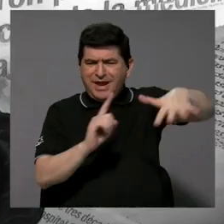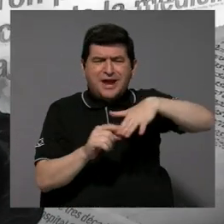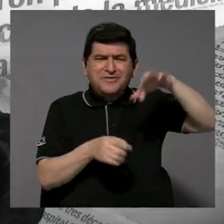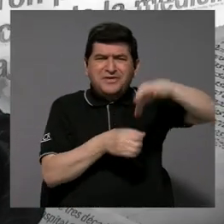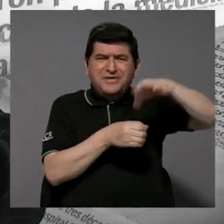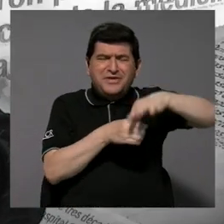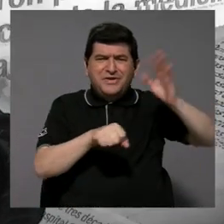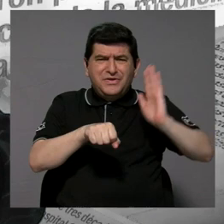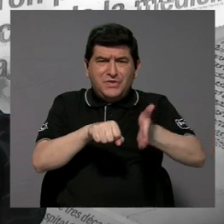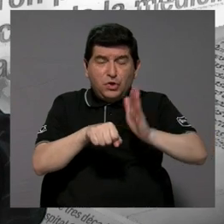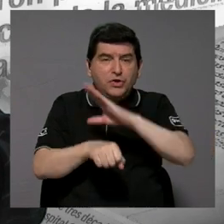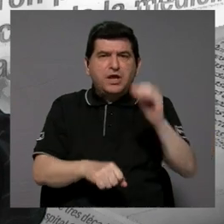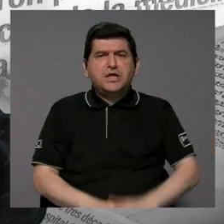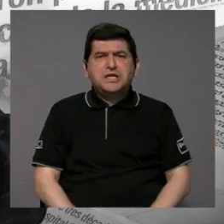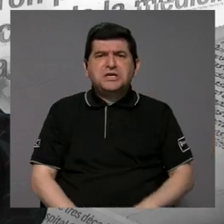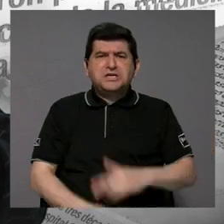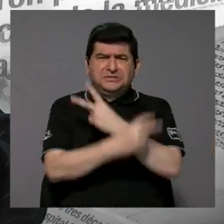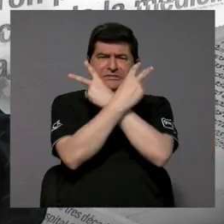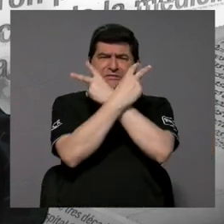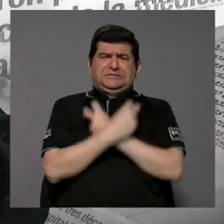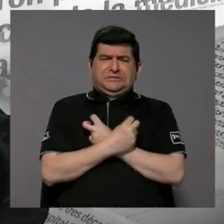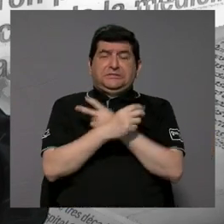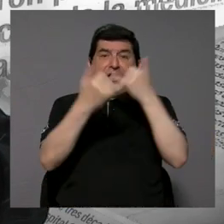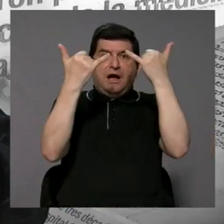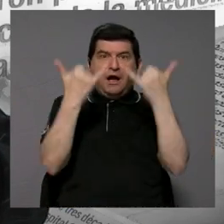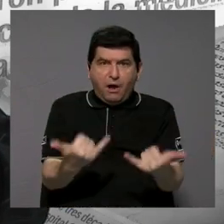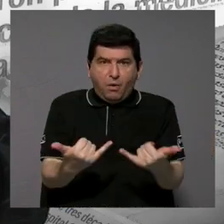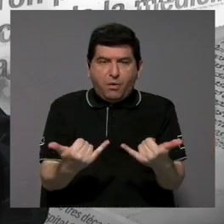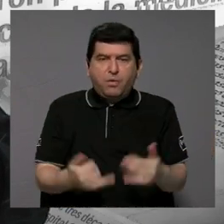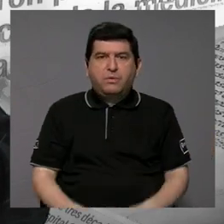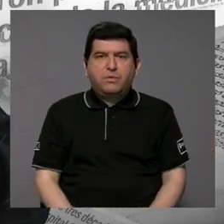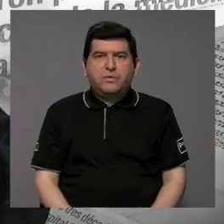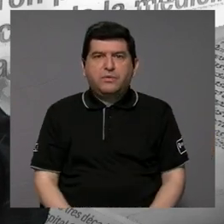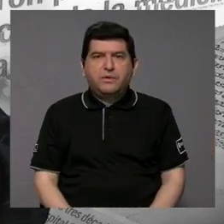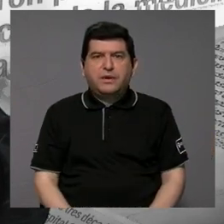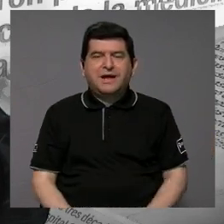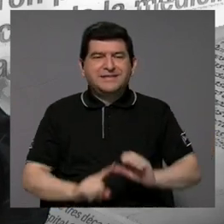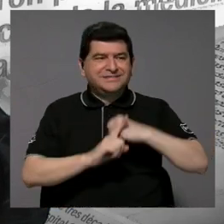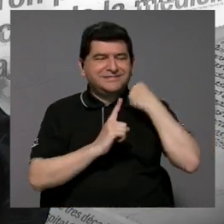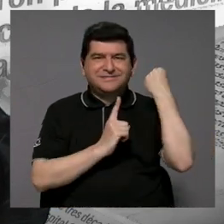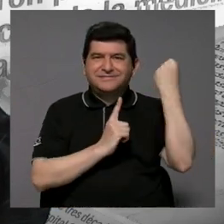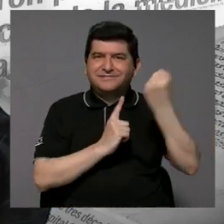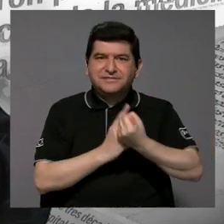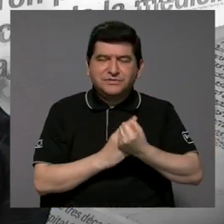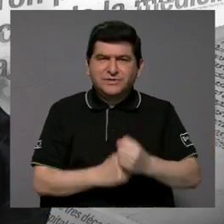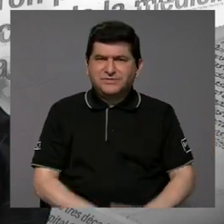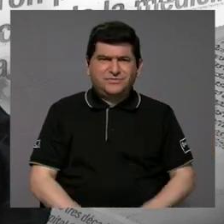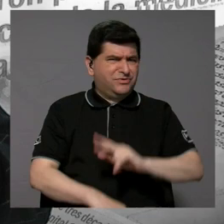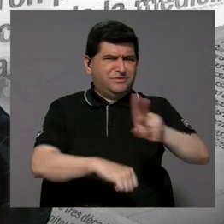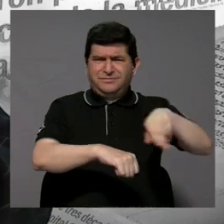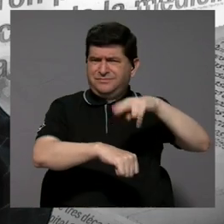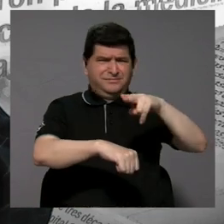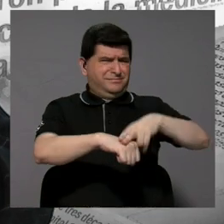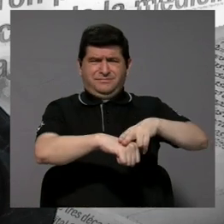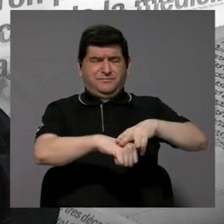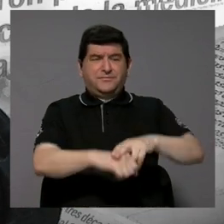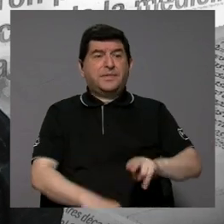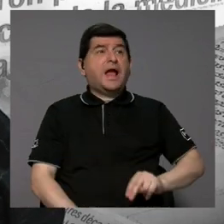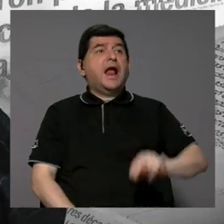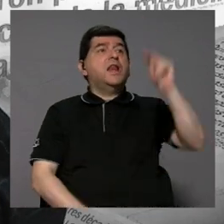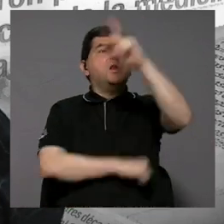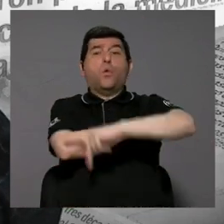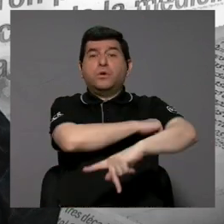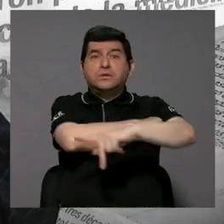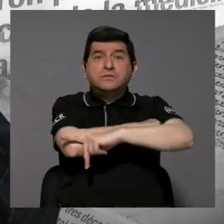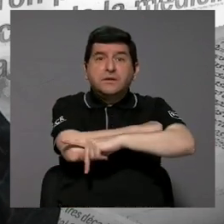los plaguicidas y sobre todo, bueno, ahora se están dando mucho, una situación muy irregular en el norte